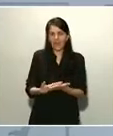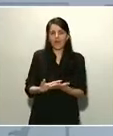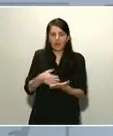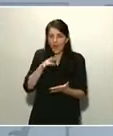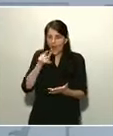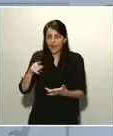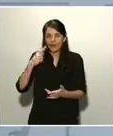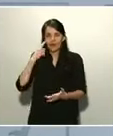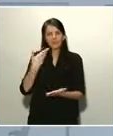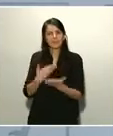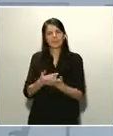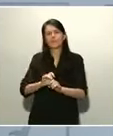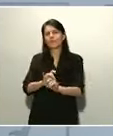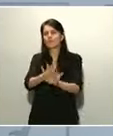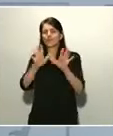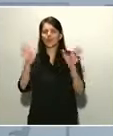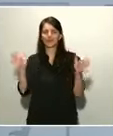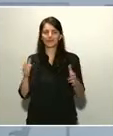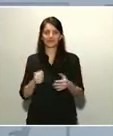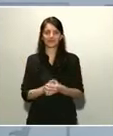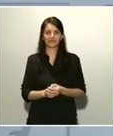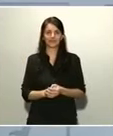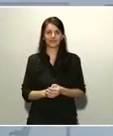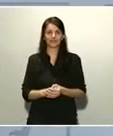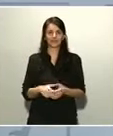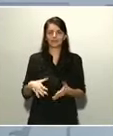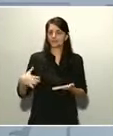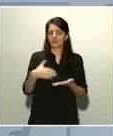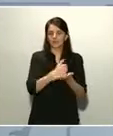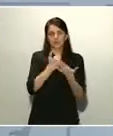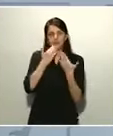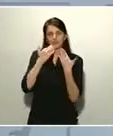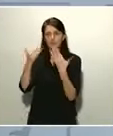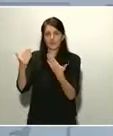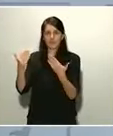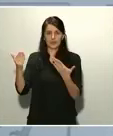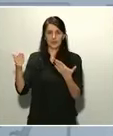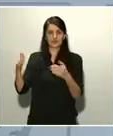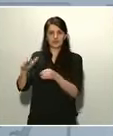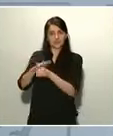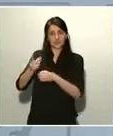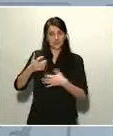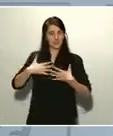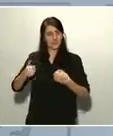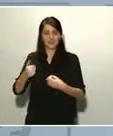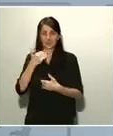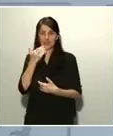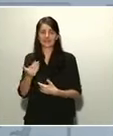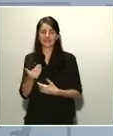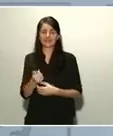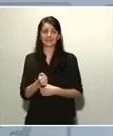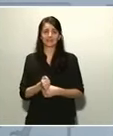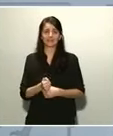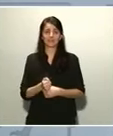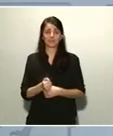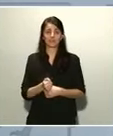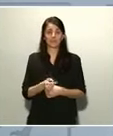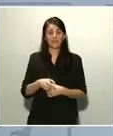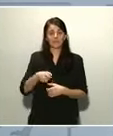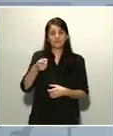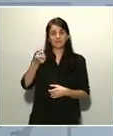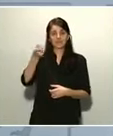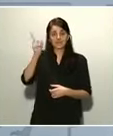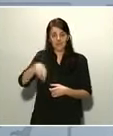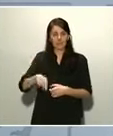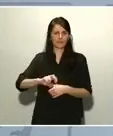Todos les estamos agradecidos. Y hay otro frente esencial, porque de la victoria de ese frente depende